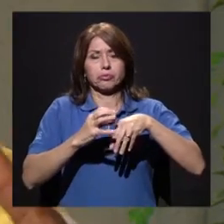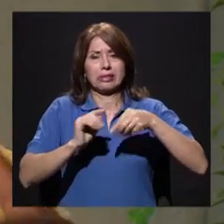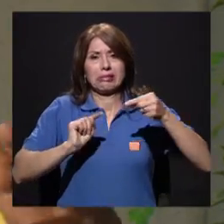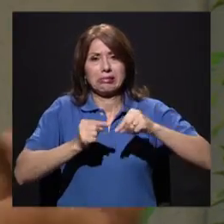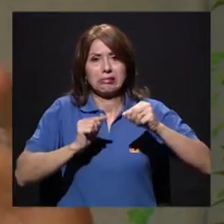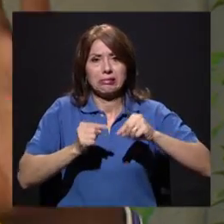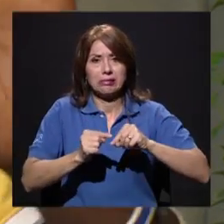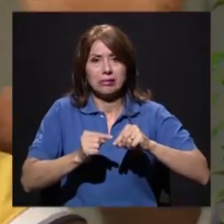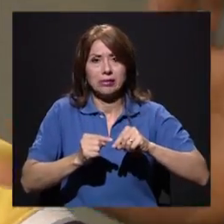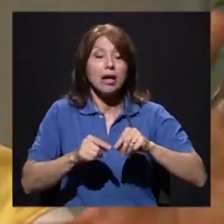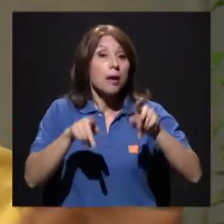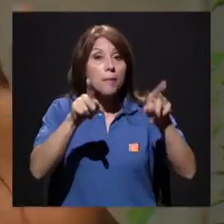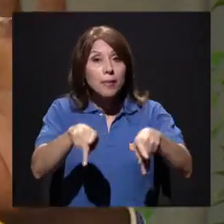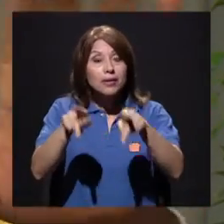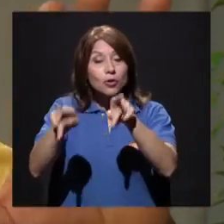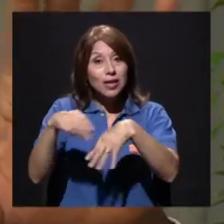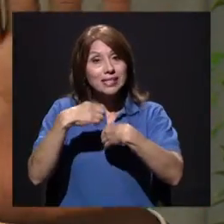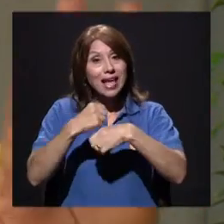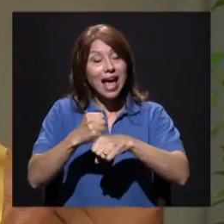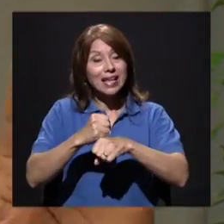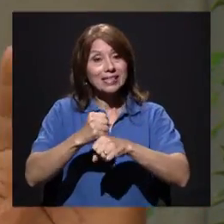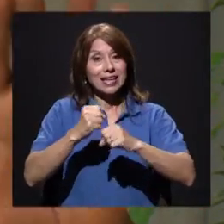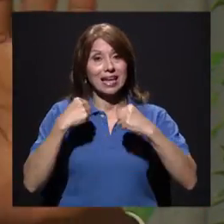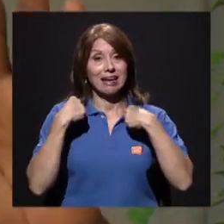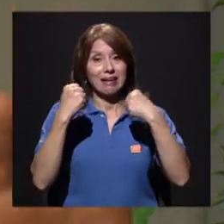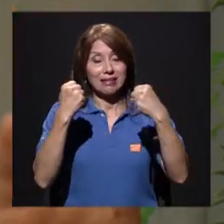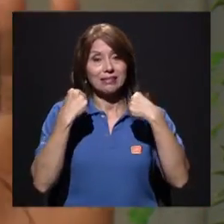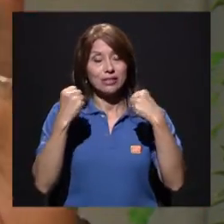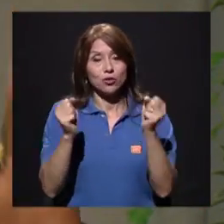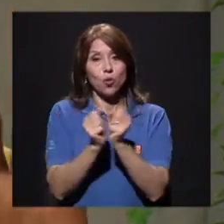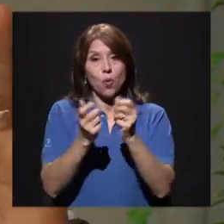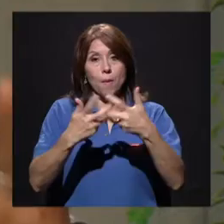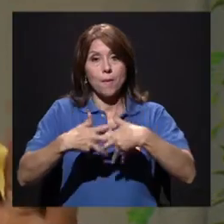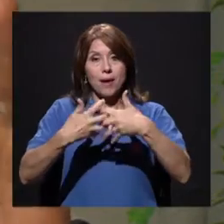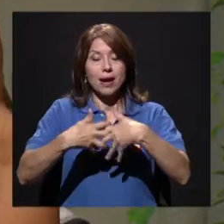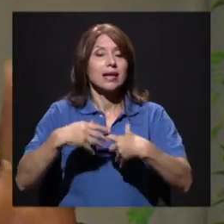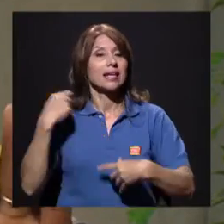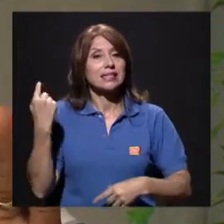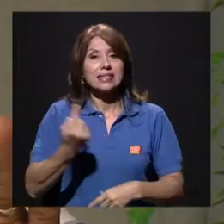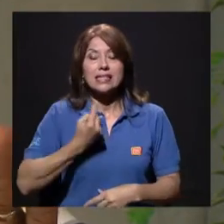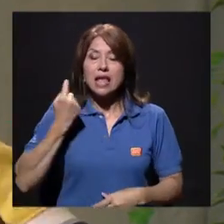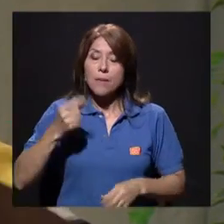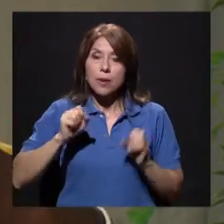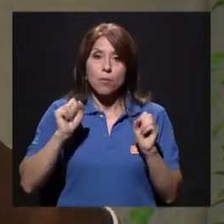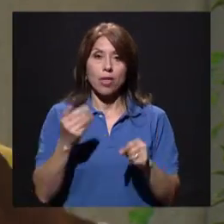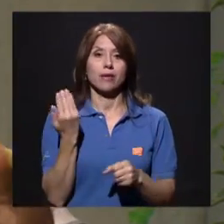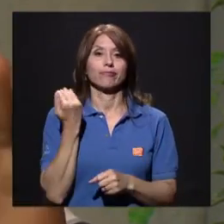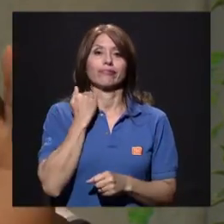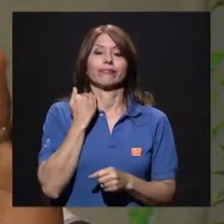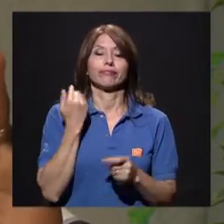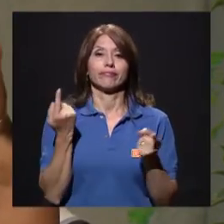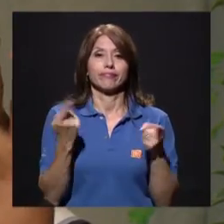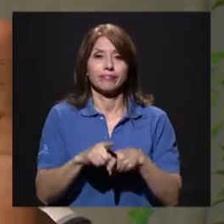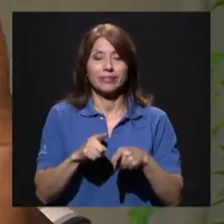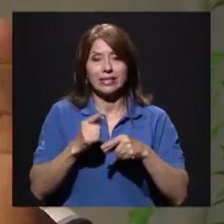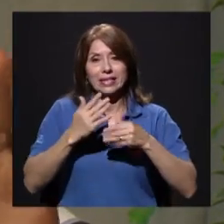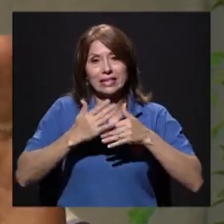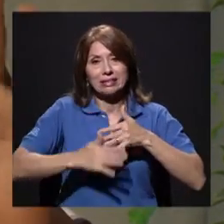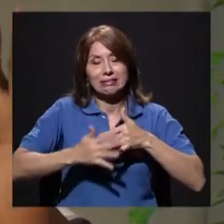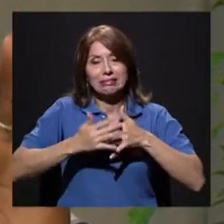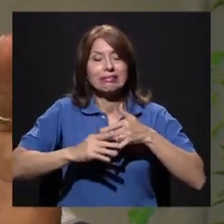los ejercicios en los gimnasios o en sus casas con máquinas, siempre hay un riesgo de lesión si yo no logro hacer